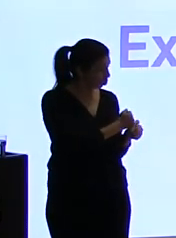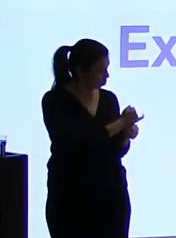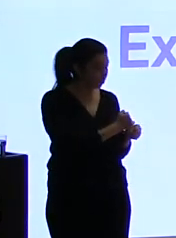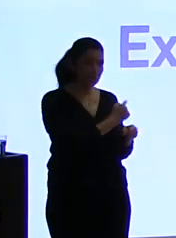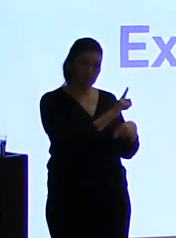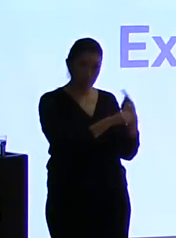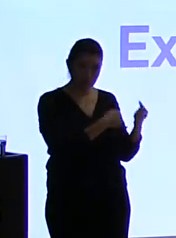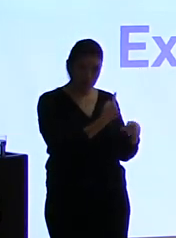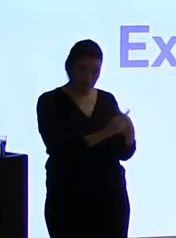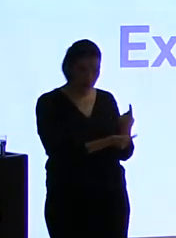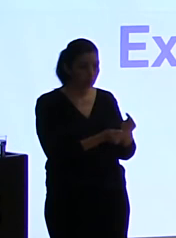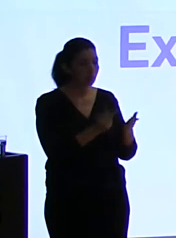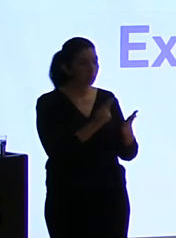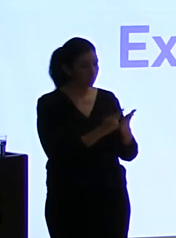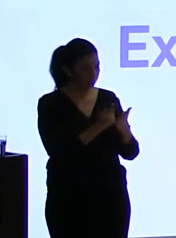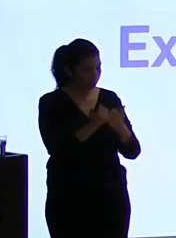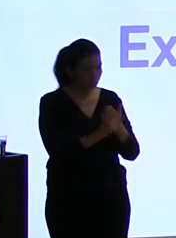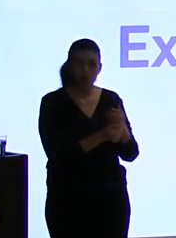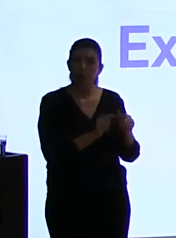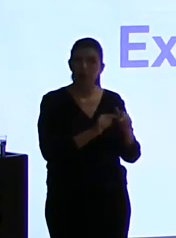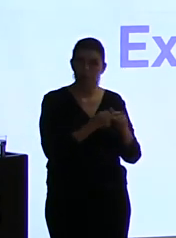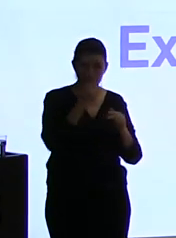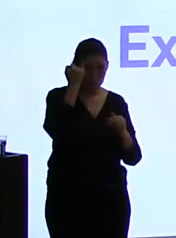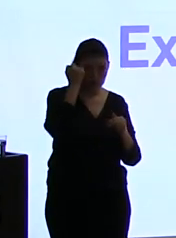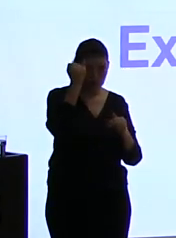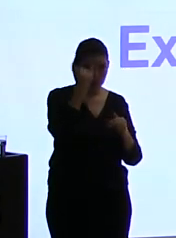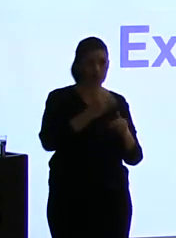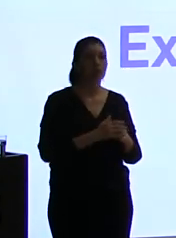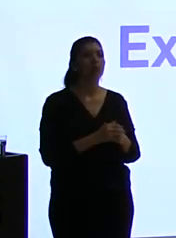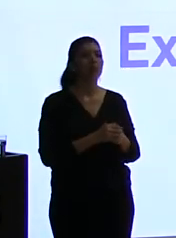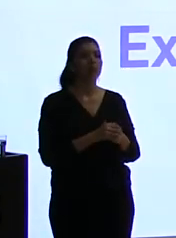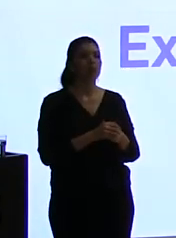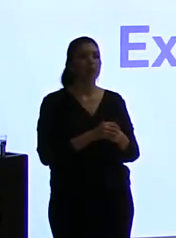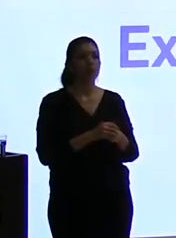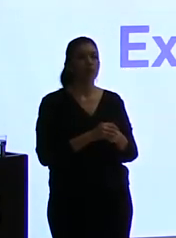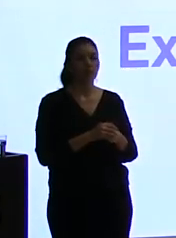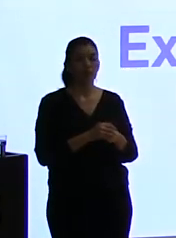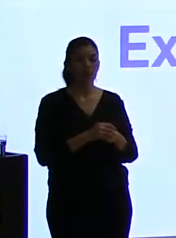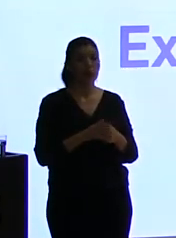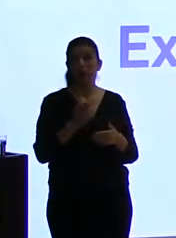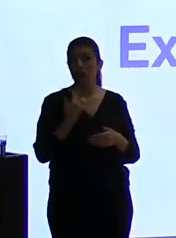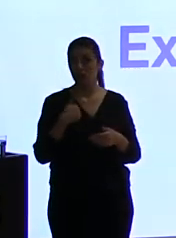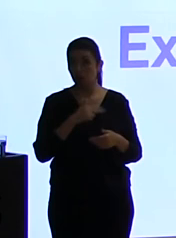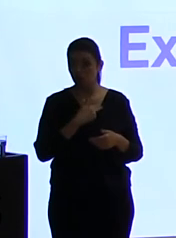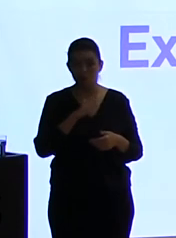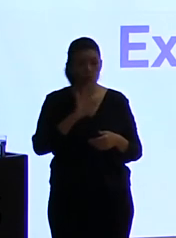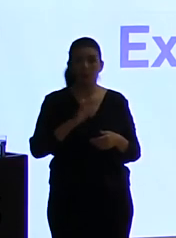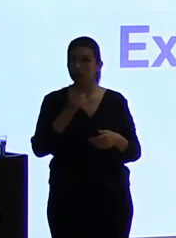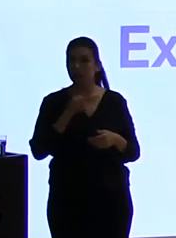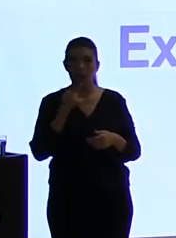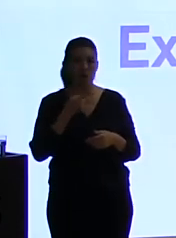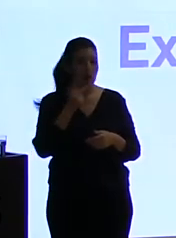tácticas en respuesta a lo que medimos y nuestro léxico es un léxico como decía ya global y